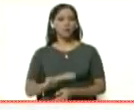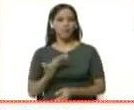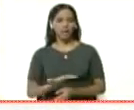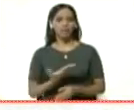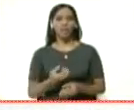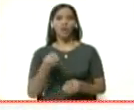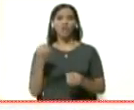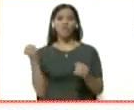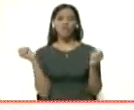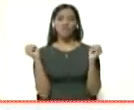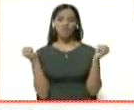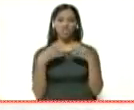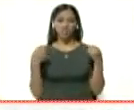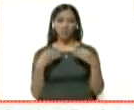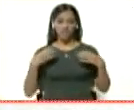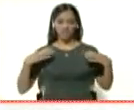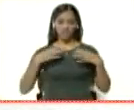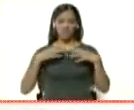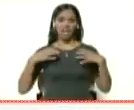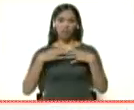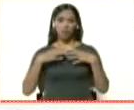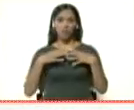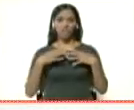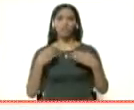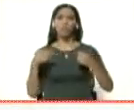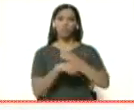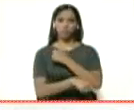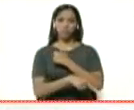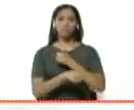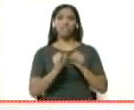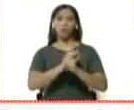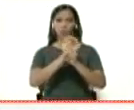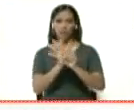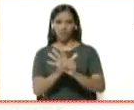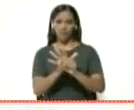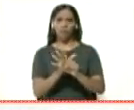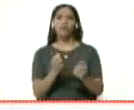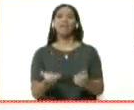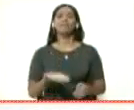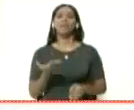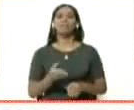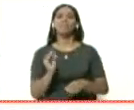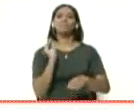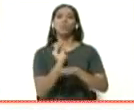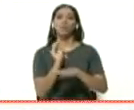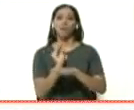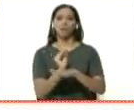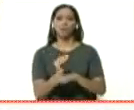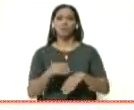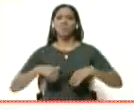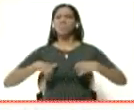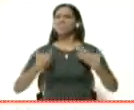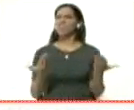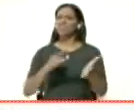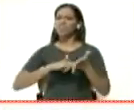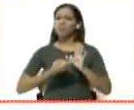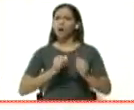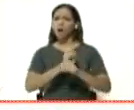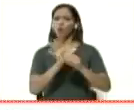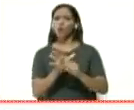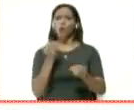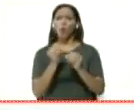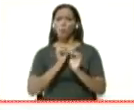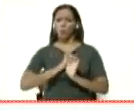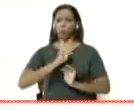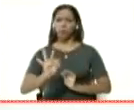infecciones respiratorias agudas y en el particular del coronavirus es la prevención. Informarnos qué es el coronavirus, cómo se transmite y cómo